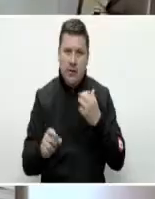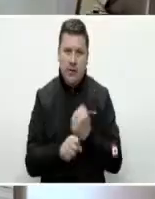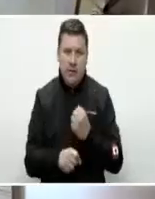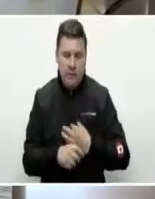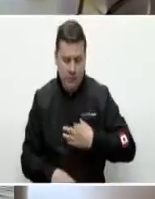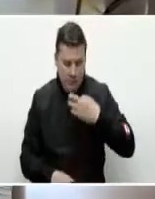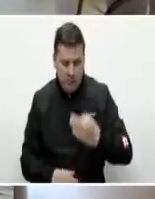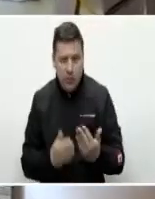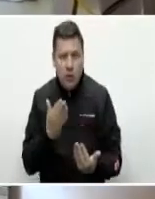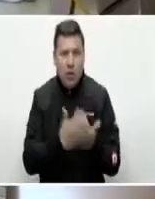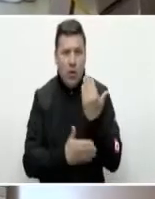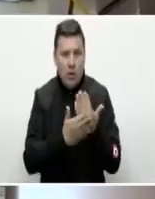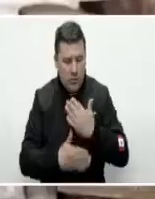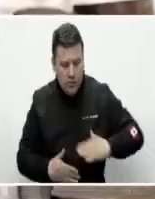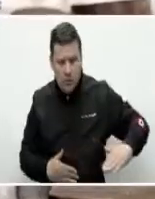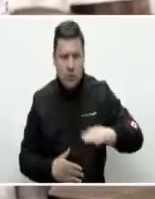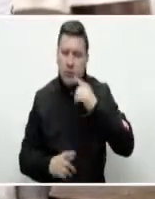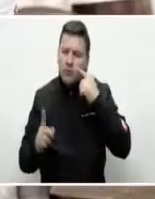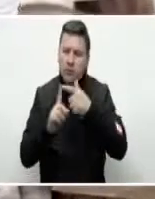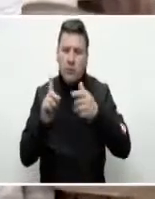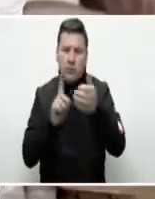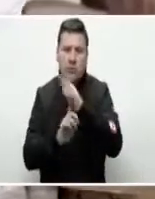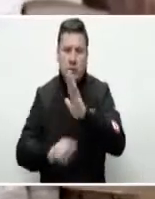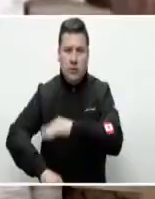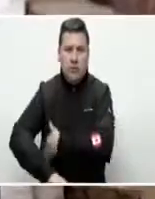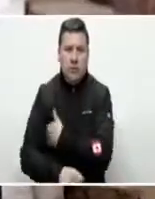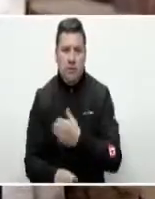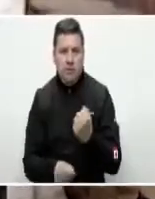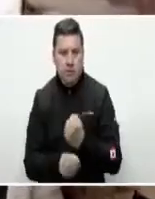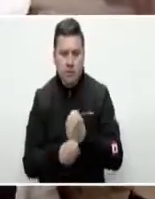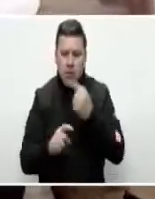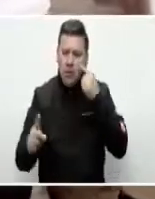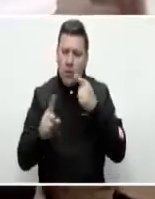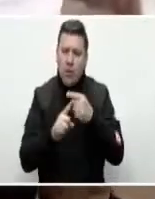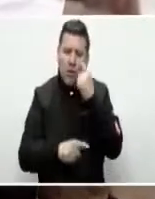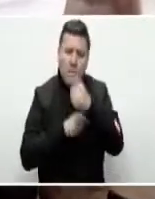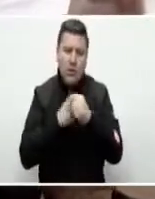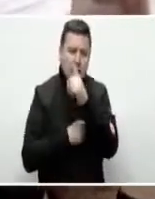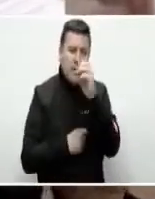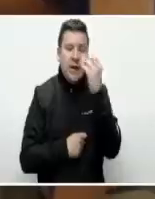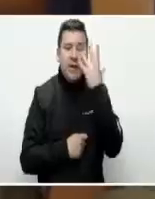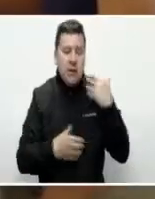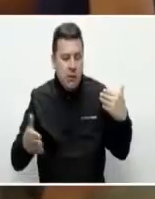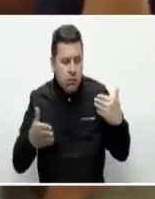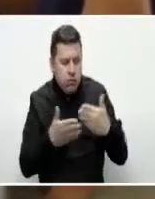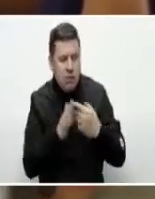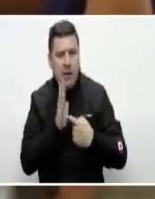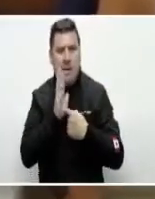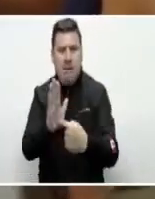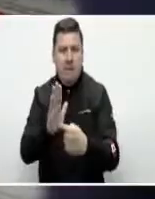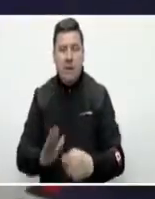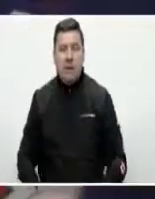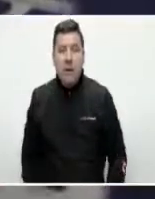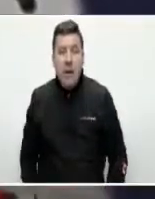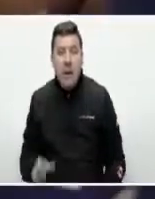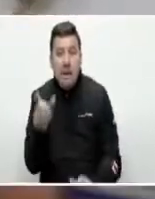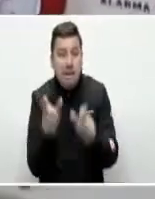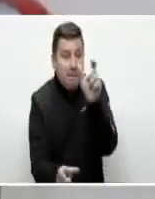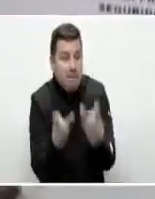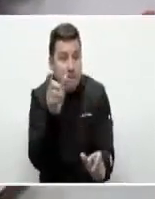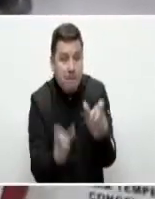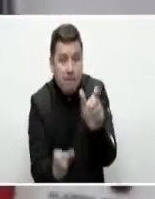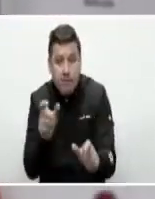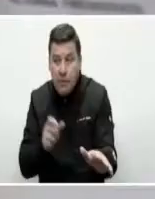decente y modernización son logros del Ministerio de Trabajo en lo corrido de estos 100 días de gobierno. Las personas en